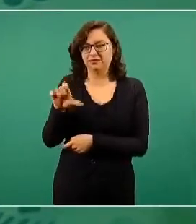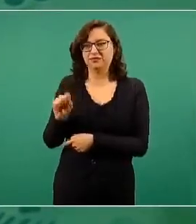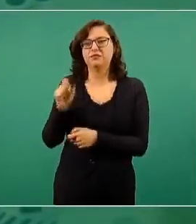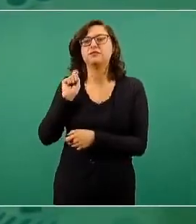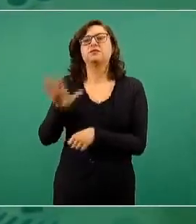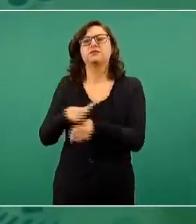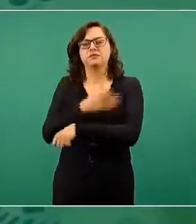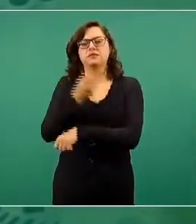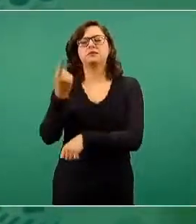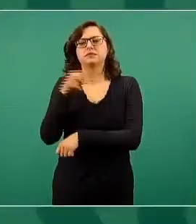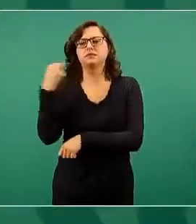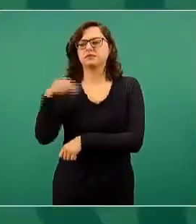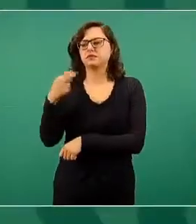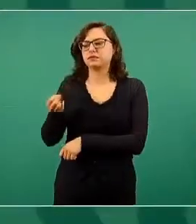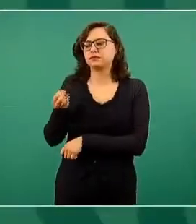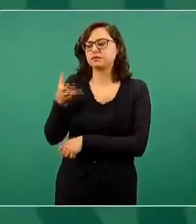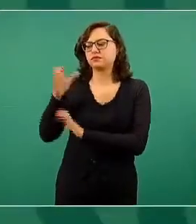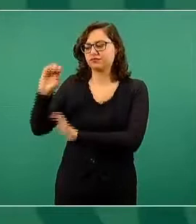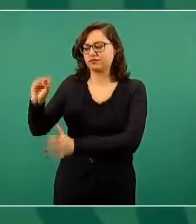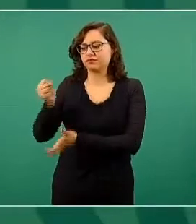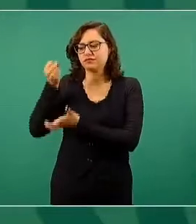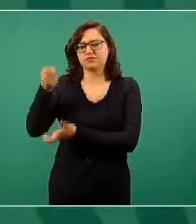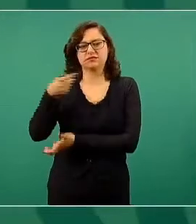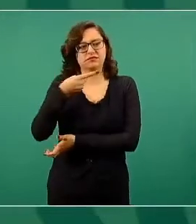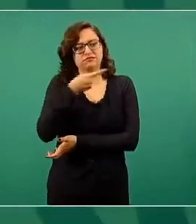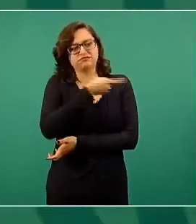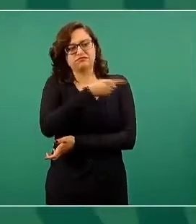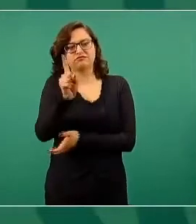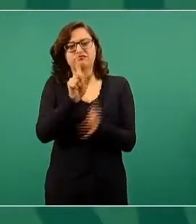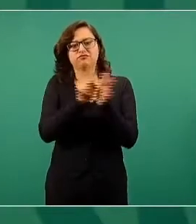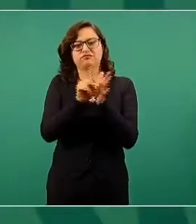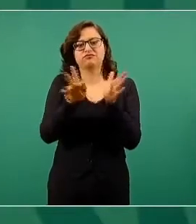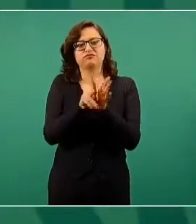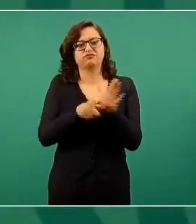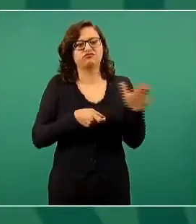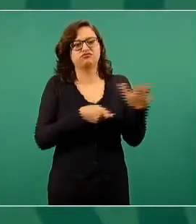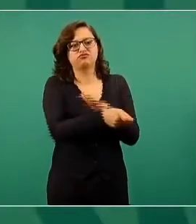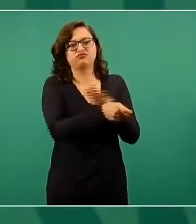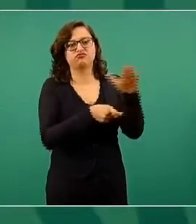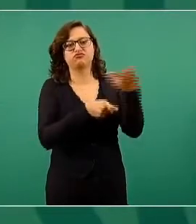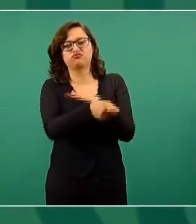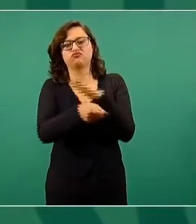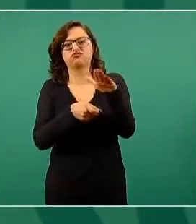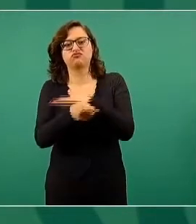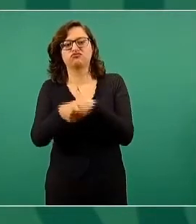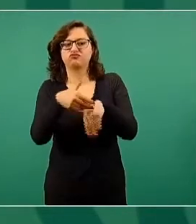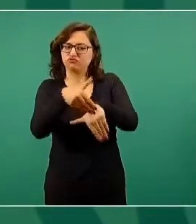para comprar voluntades y conciencias y comprar a la prensa.